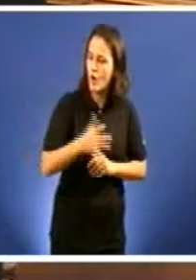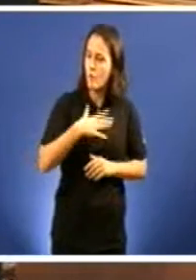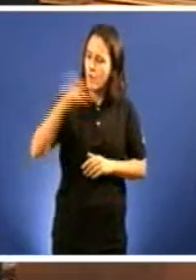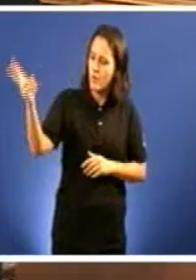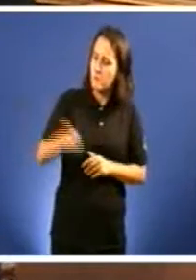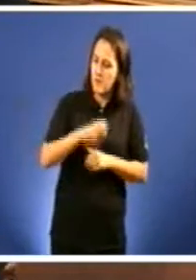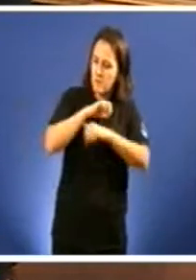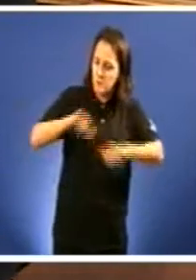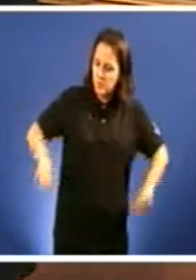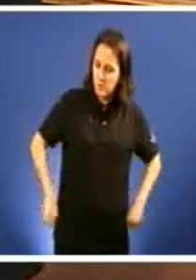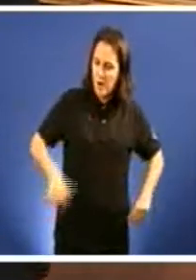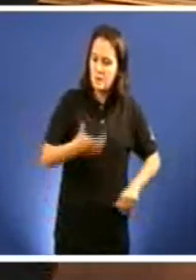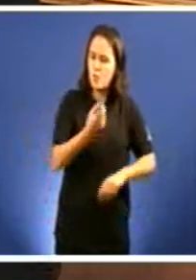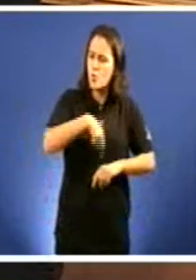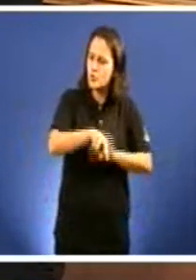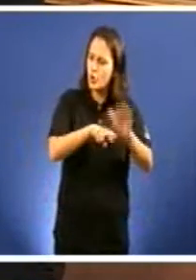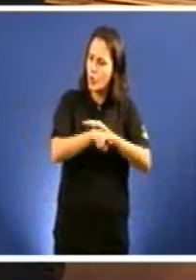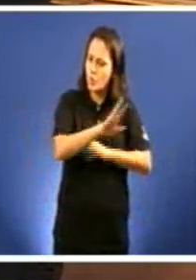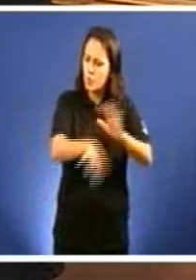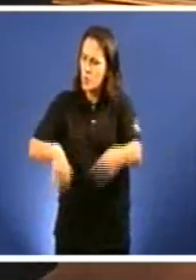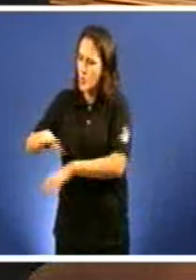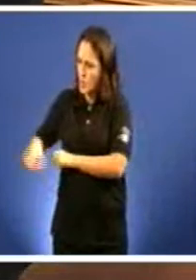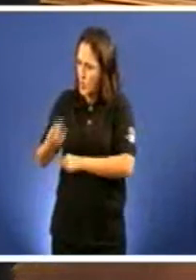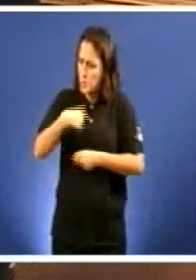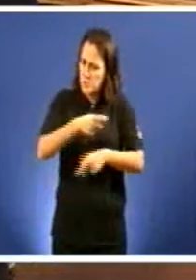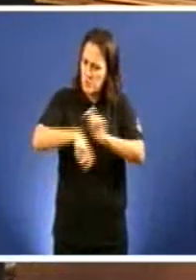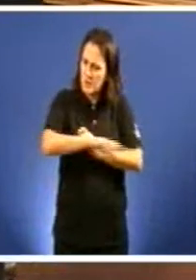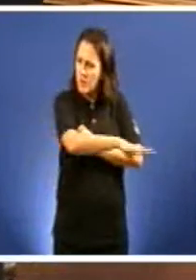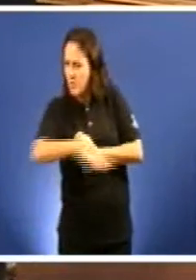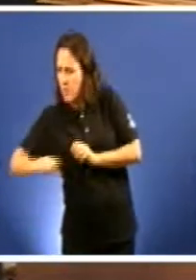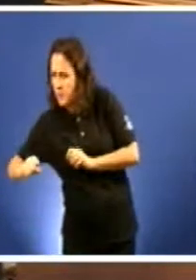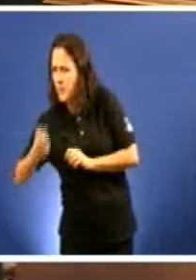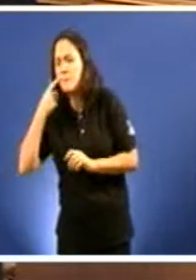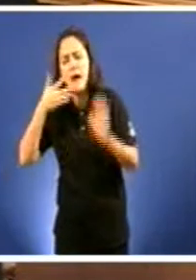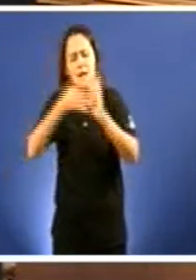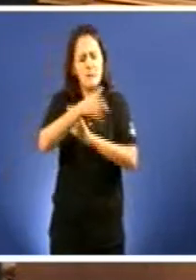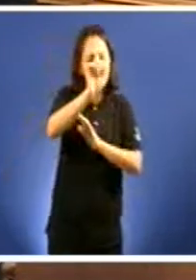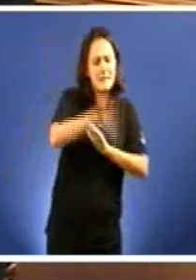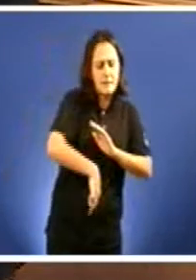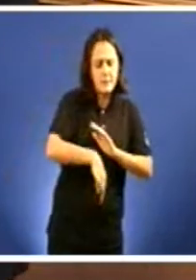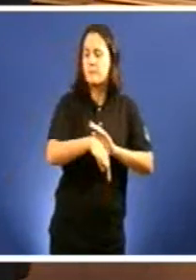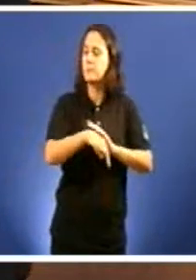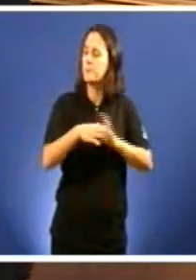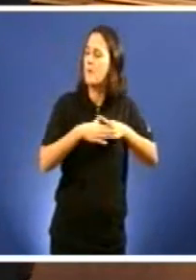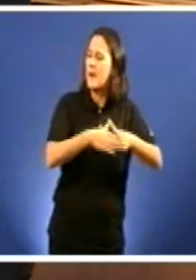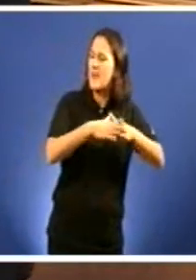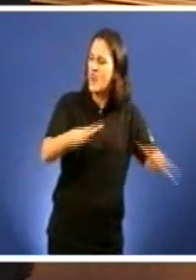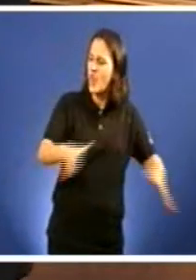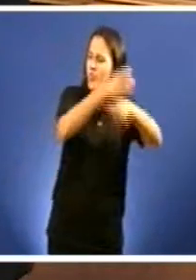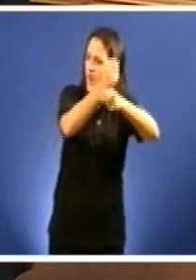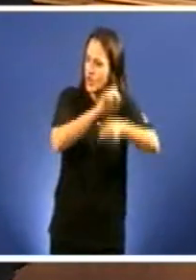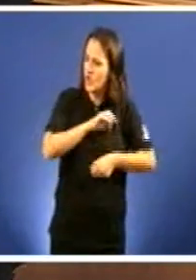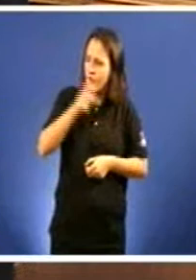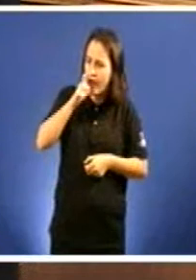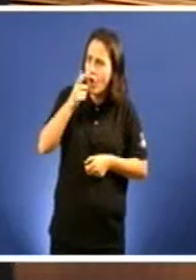facéndose con os nosos recursos e con os nosos mercados. Expliquelleu aos mariñeiros do cerco, señor Feijó. O goberno español